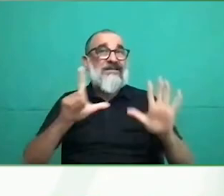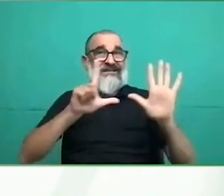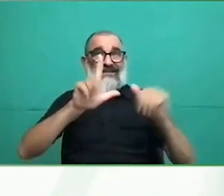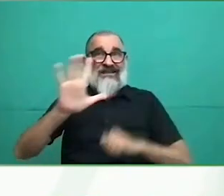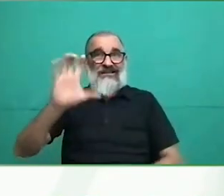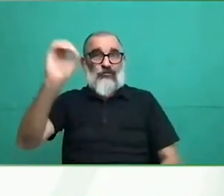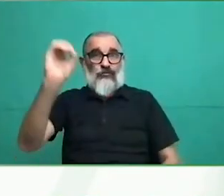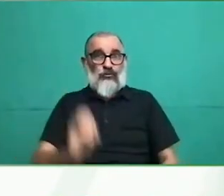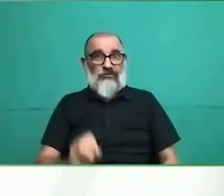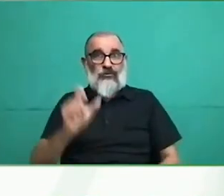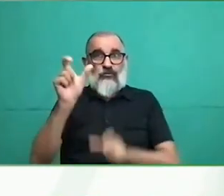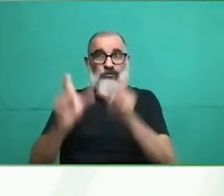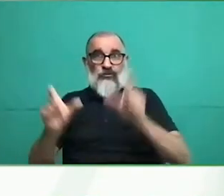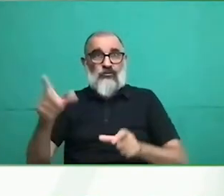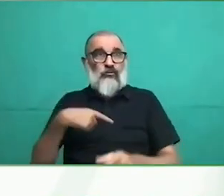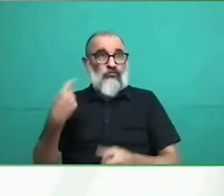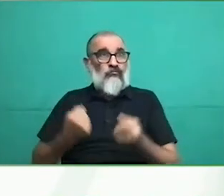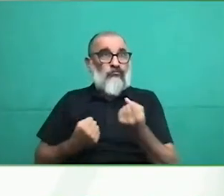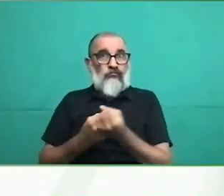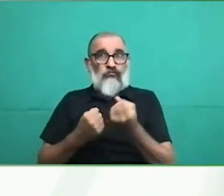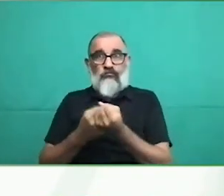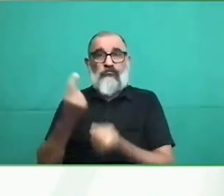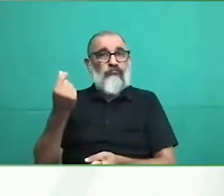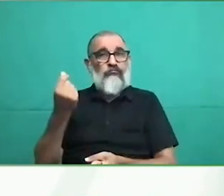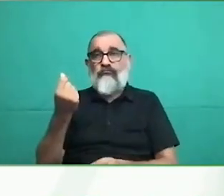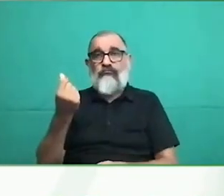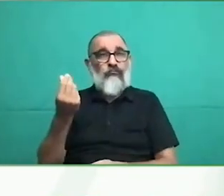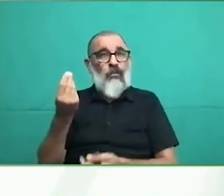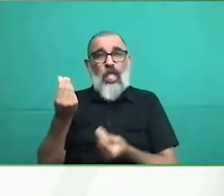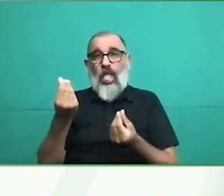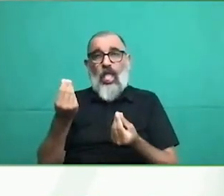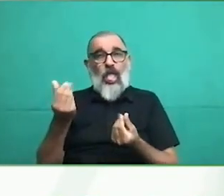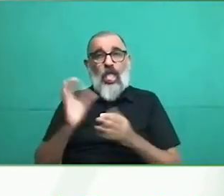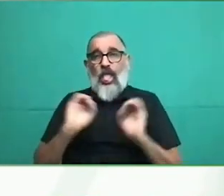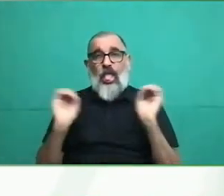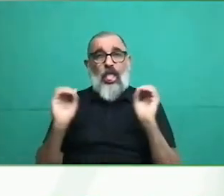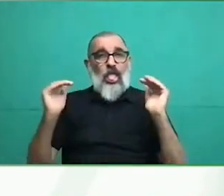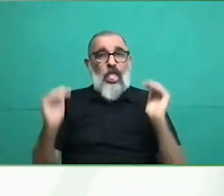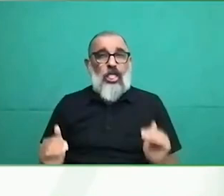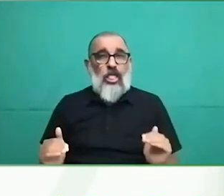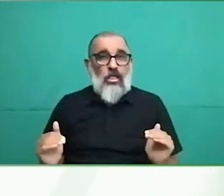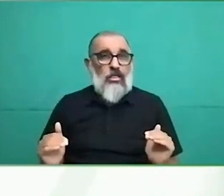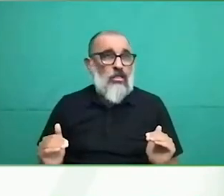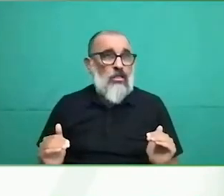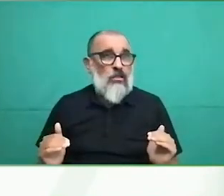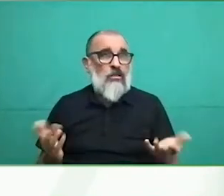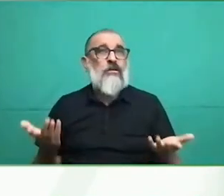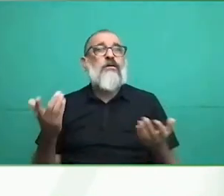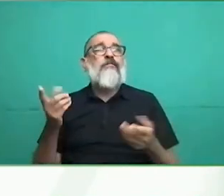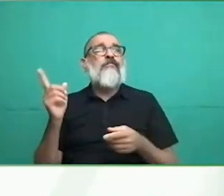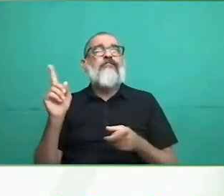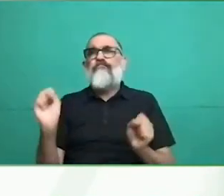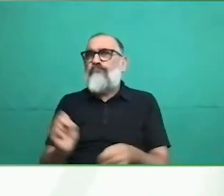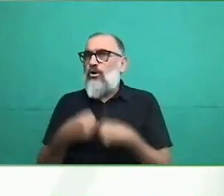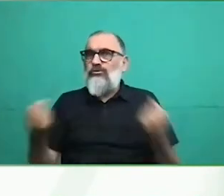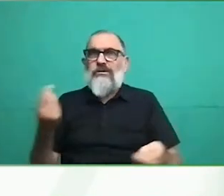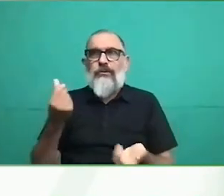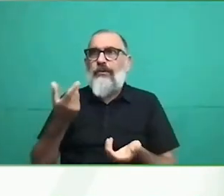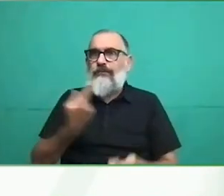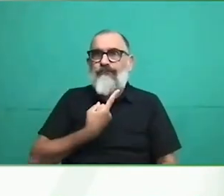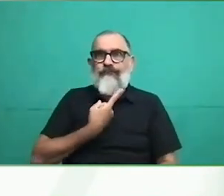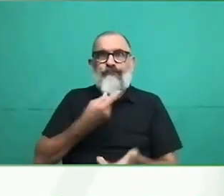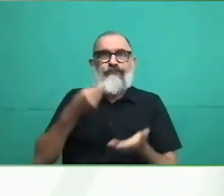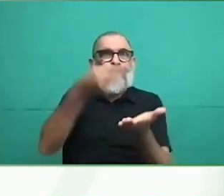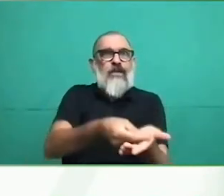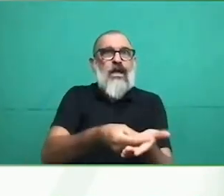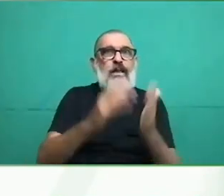escuela para ver cómo mejorábamos lo que estábamos haciendo de forma casi intuitiva. Desarrollamos con este proyecto instrumentos para